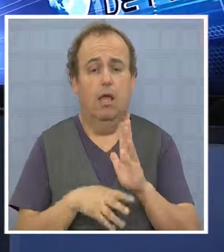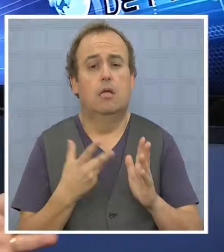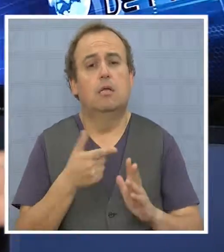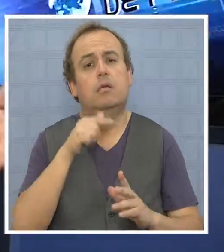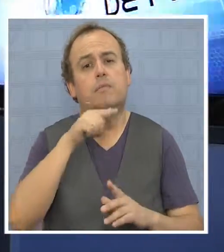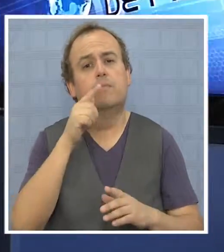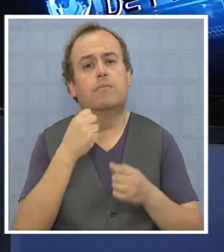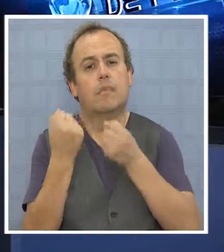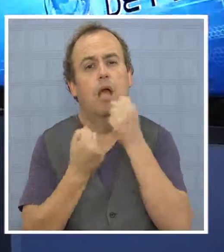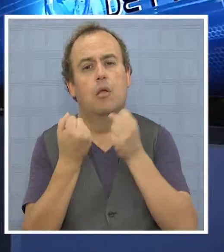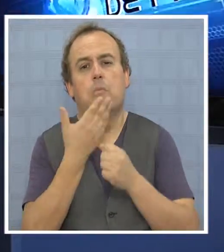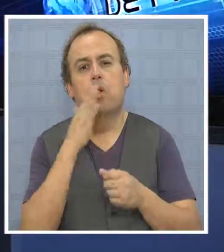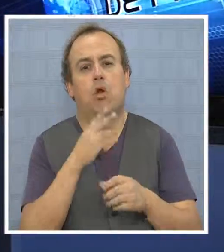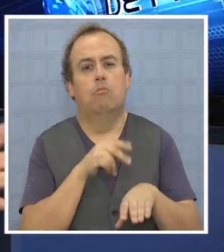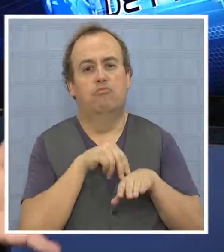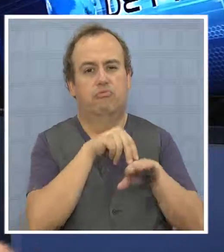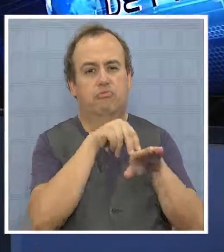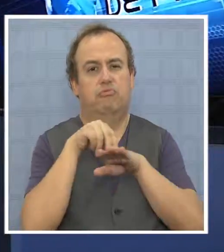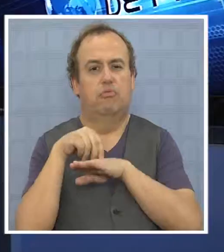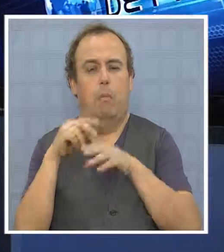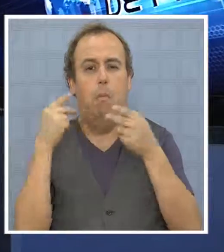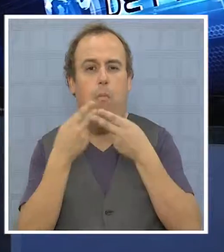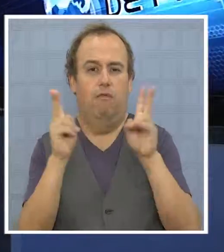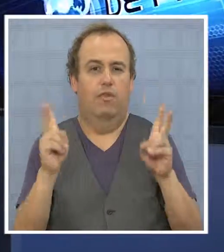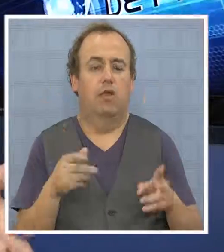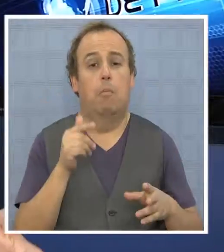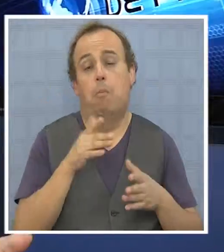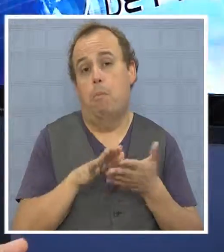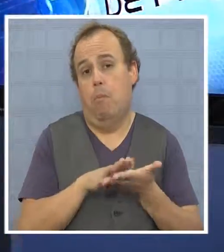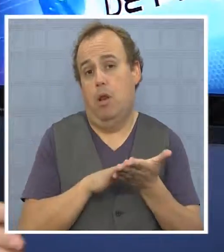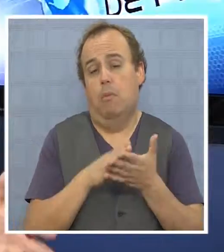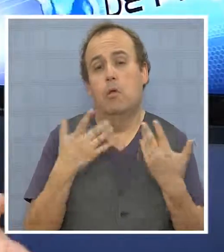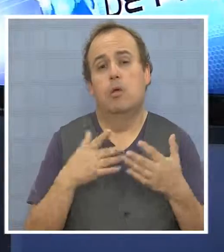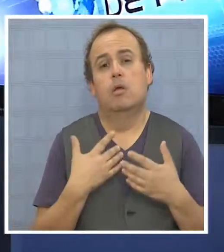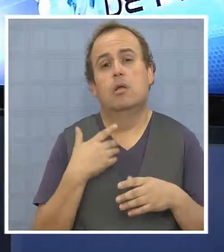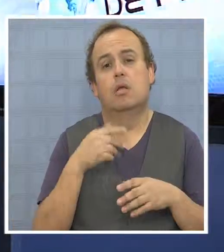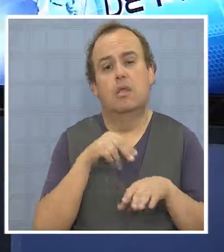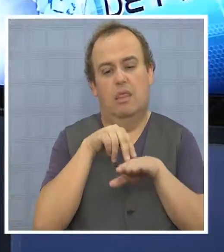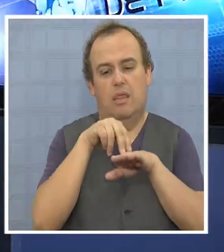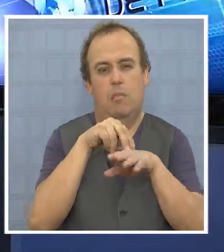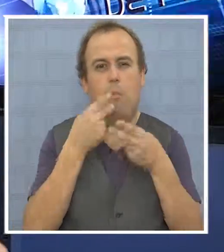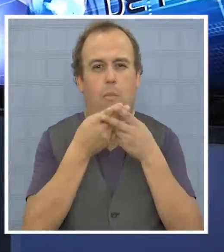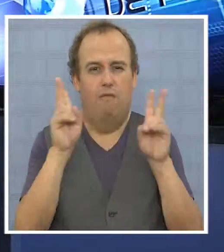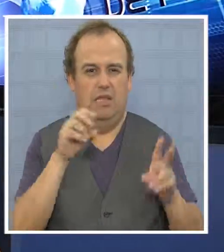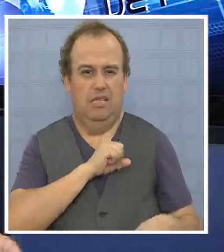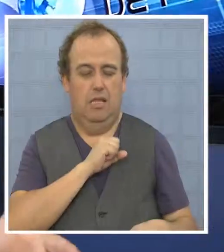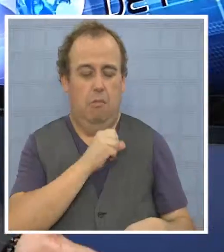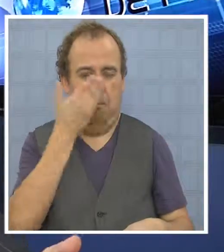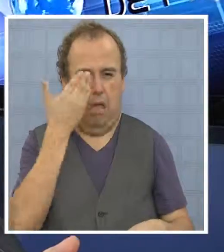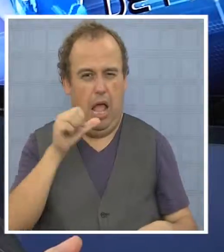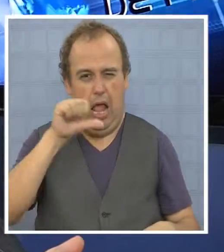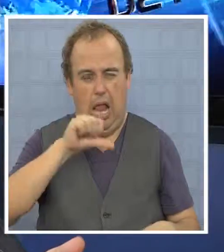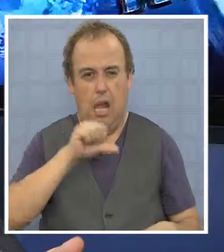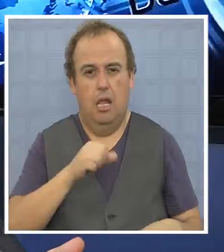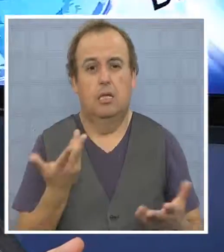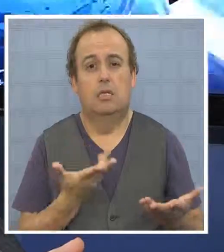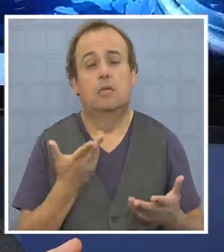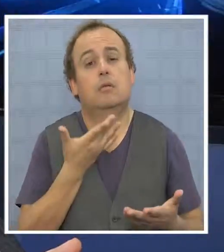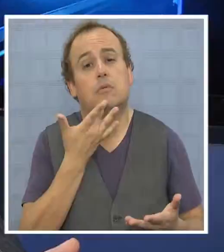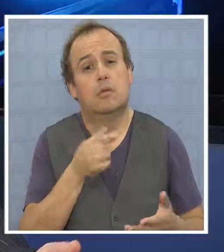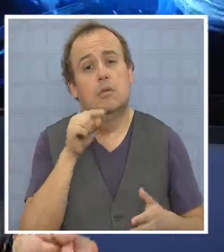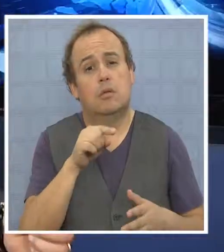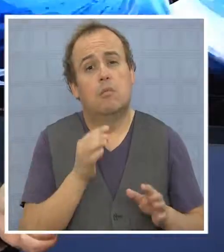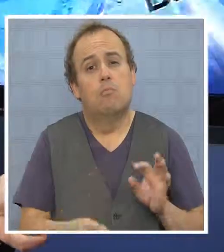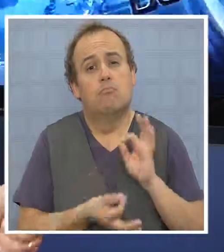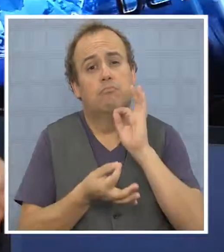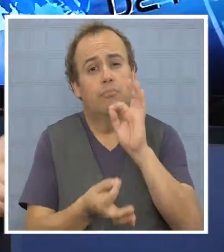se bajan para evitar que la gente siga usando el auto y se vaya al transporte público. Estamos todos de acuerdo que en Santiago, por ejemplo, el transporte público es muy malo. Pero ese